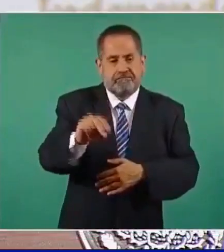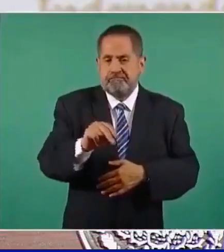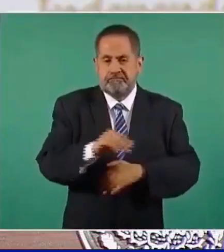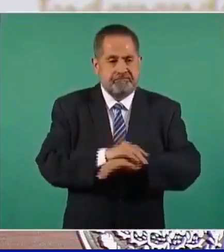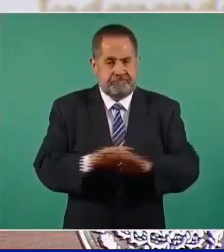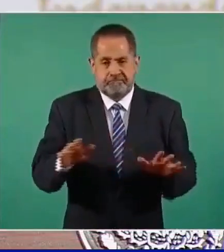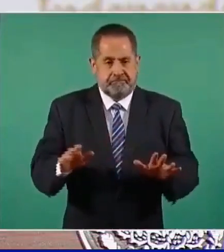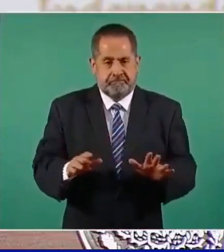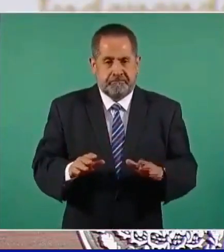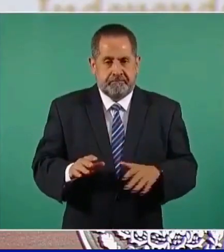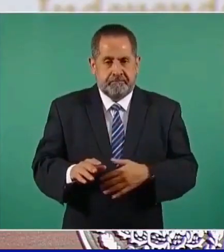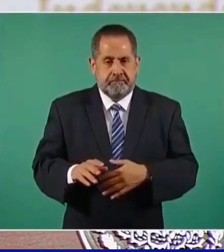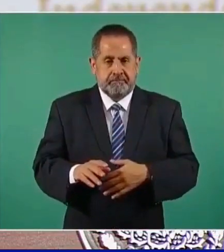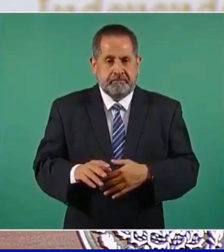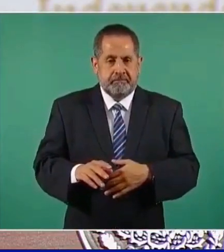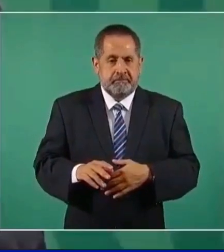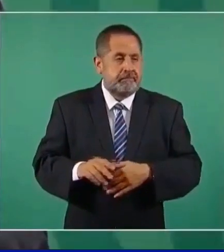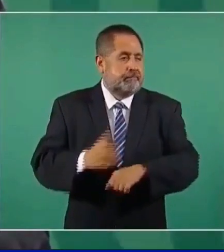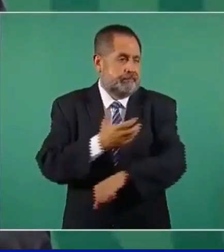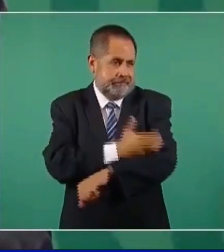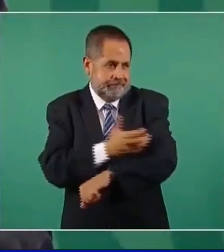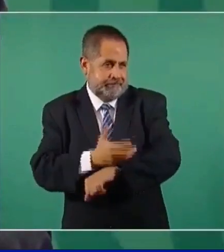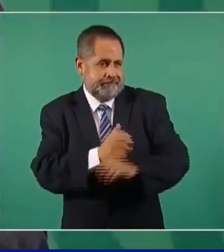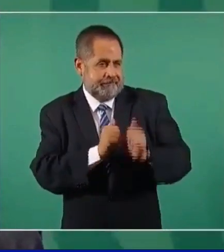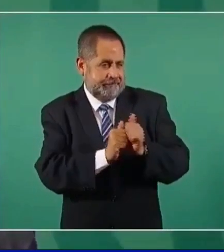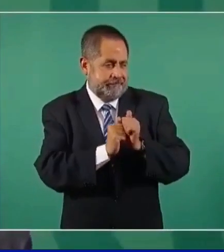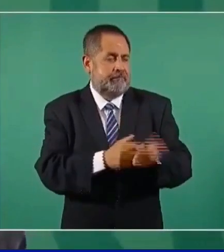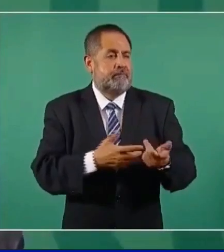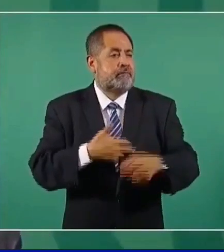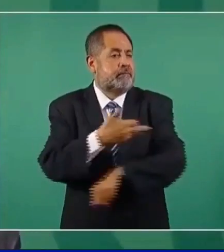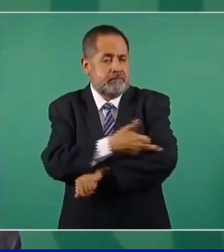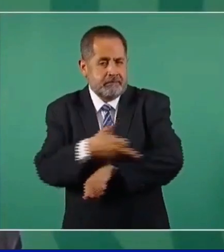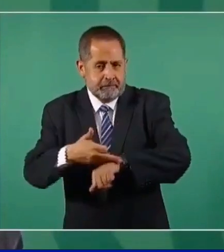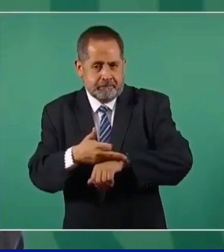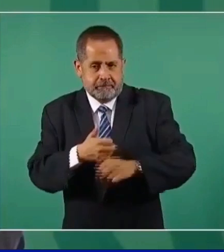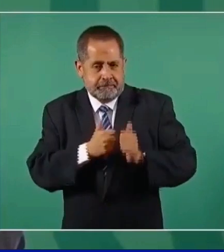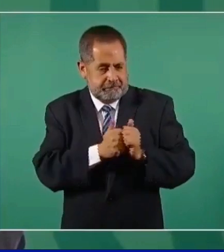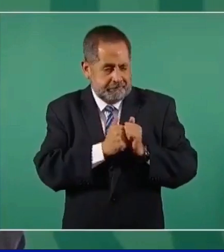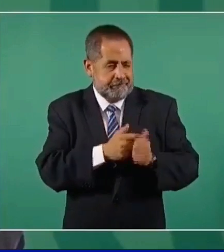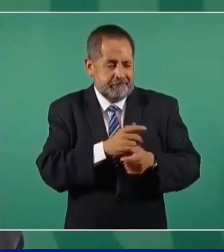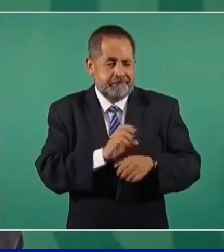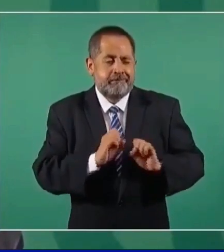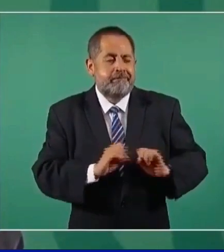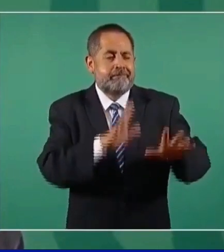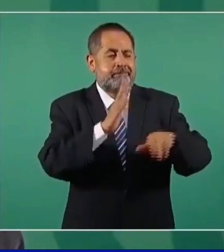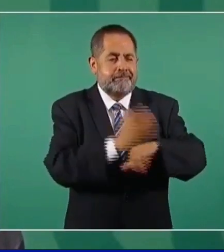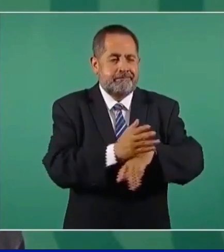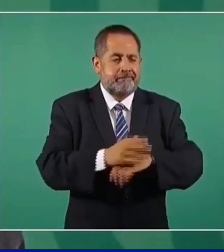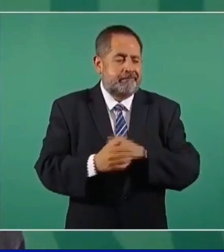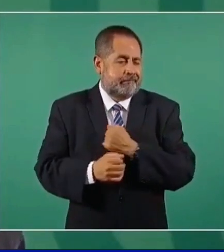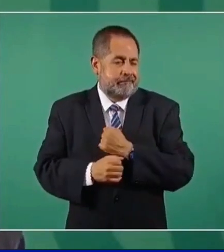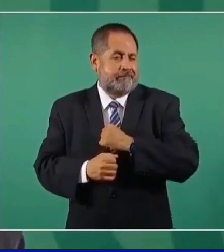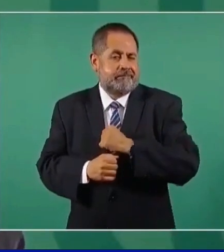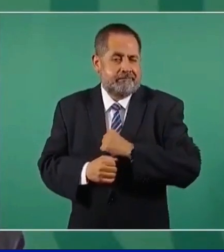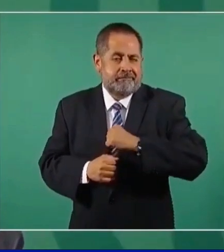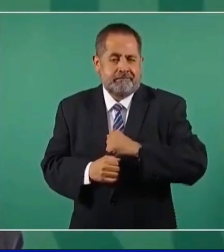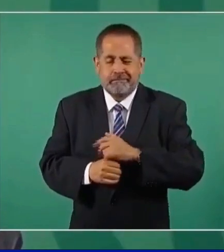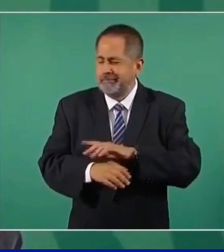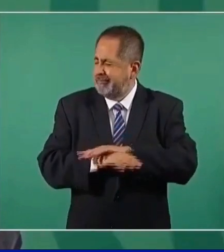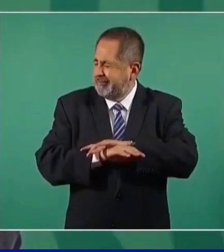compañerismo, nepotismo, influyentismo,